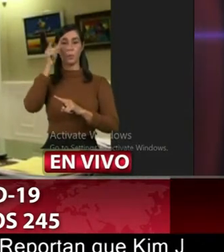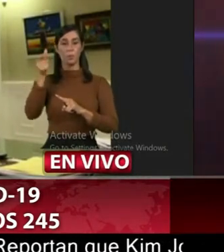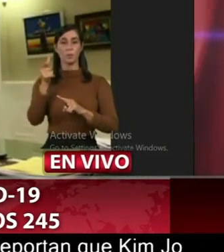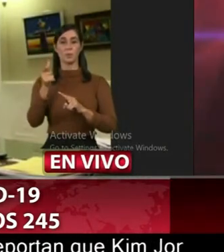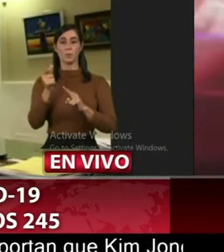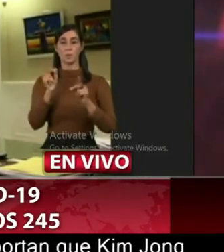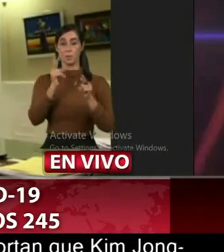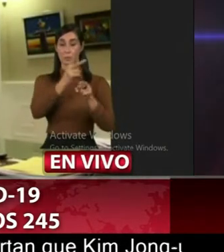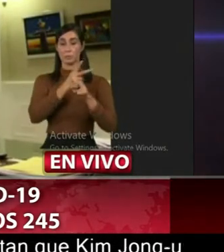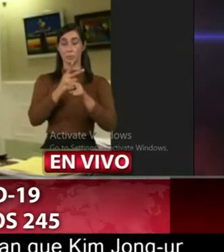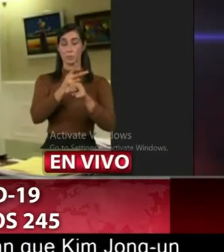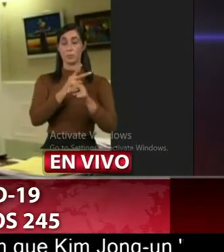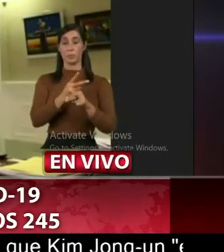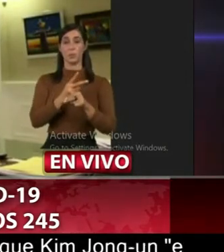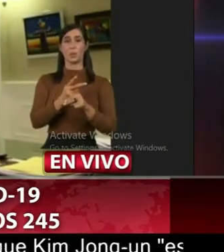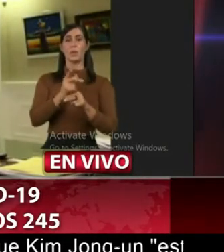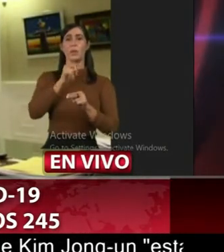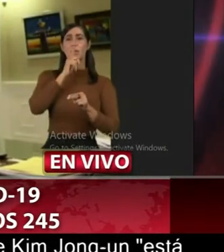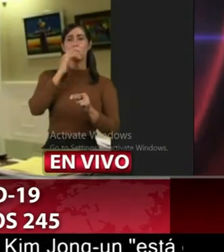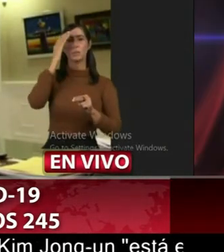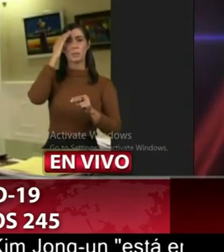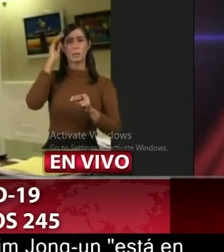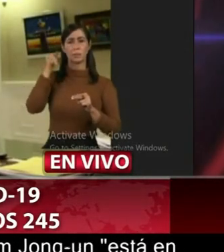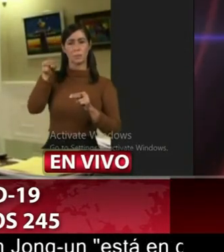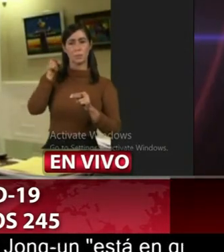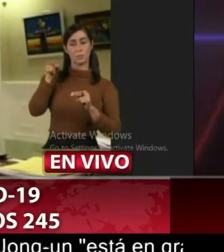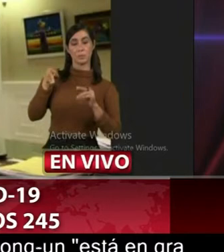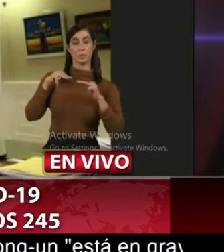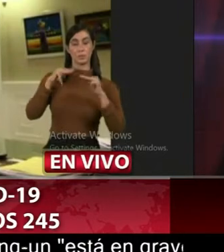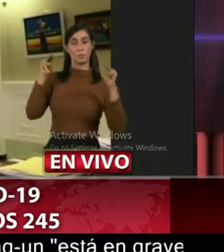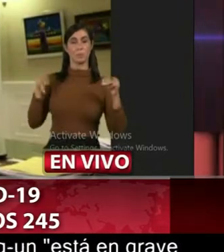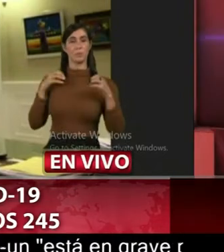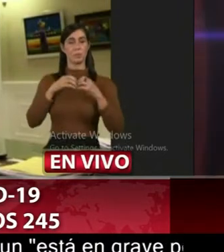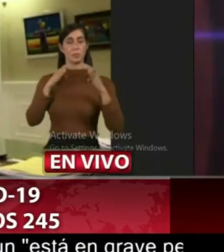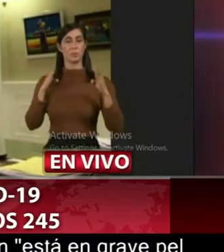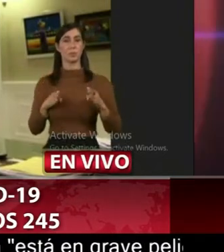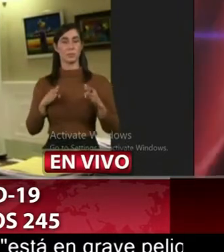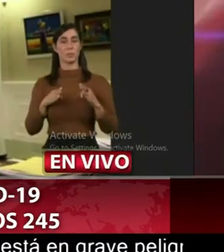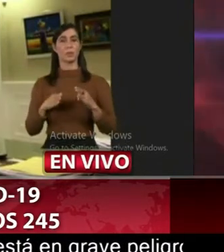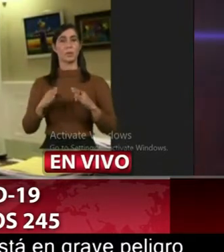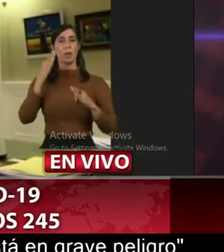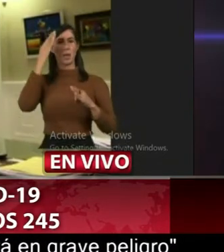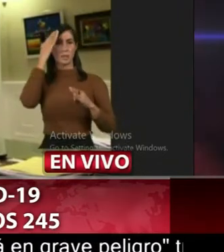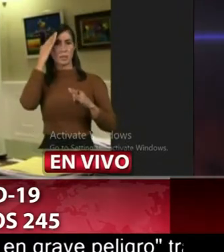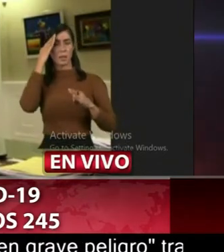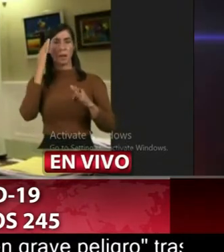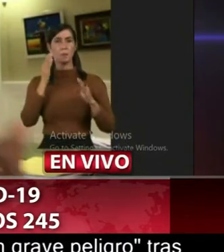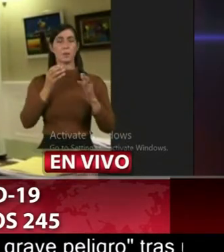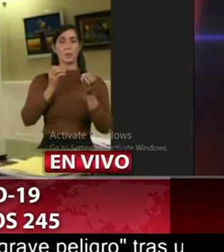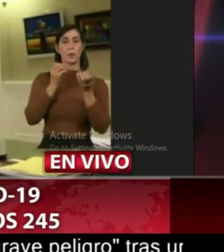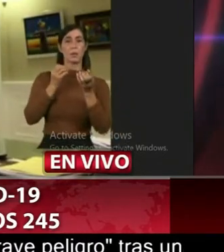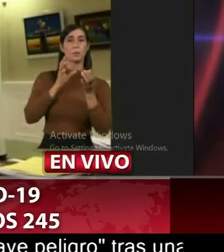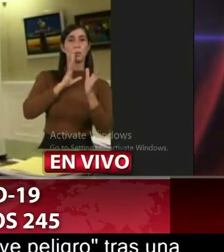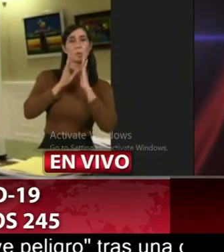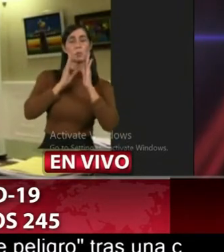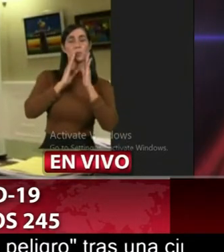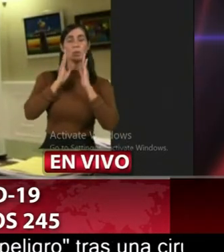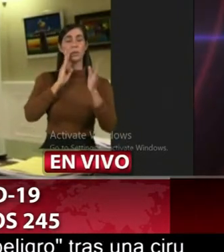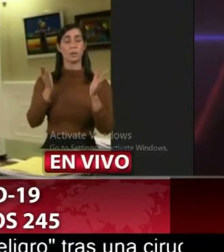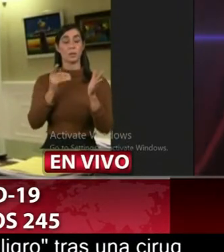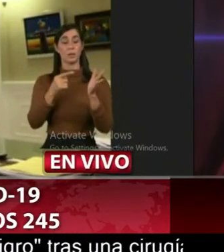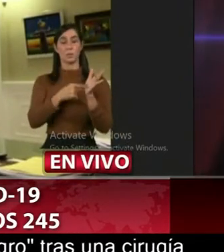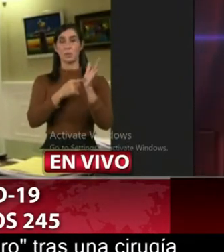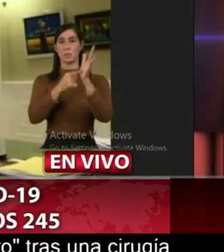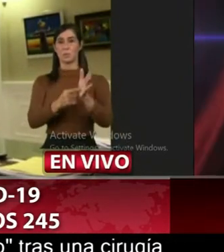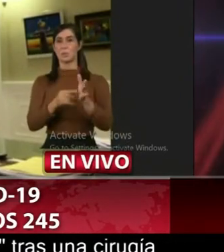si la el ministerio de salud que regula la política sanitaria de la república dominicana ha tenido contacto ha tenido algún requerimiento de parte de la